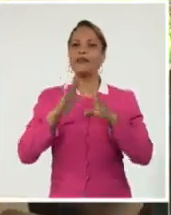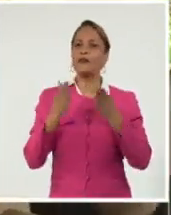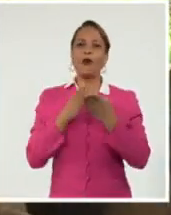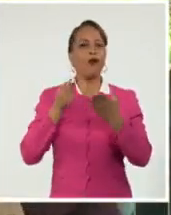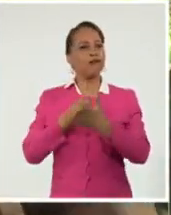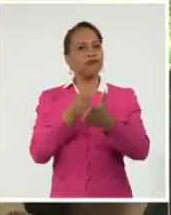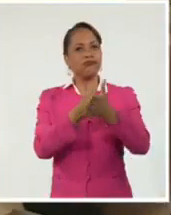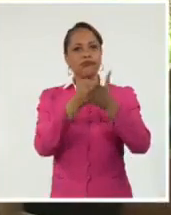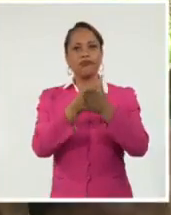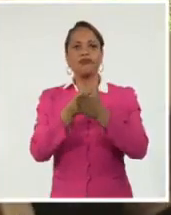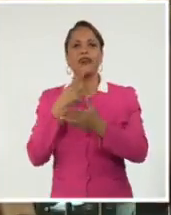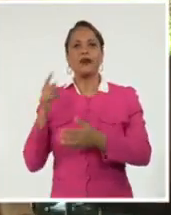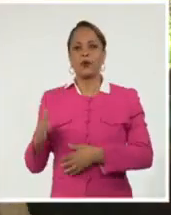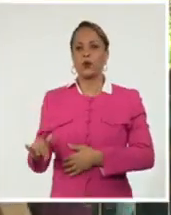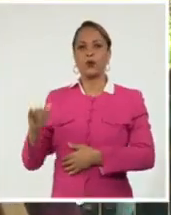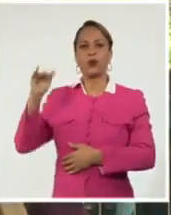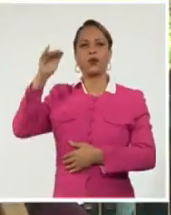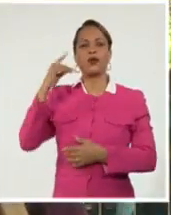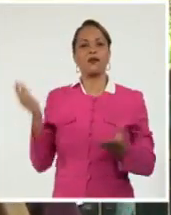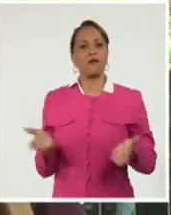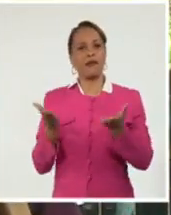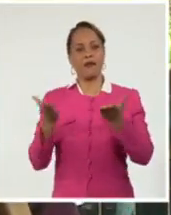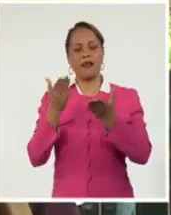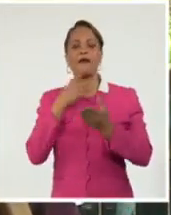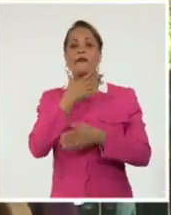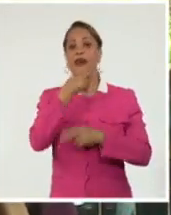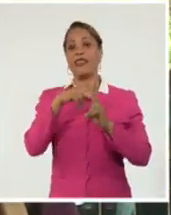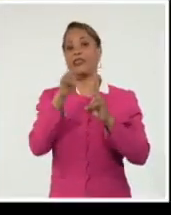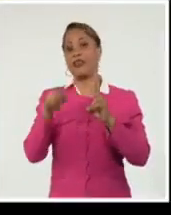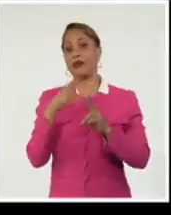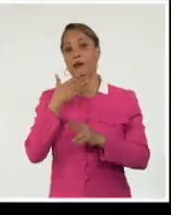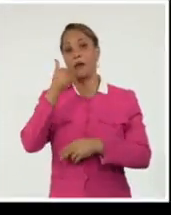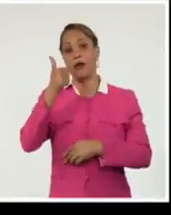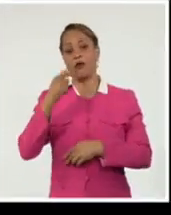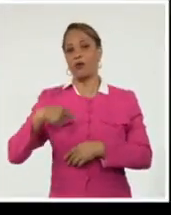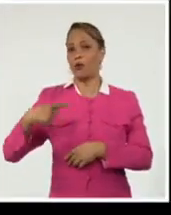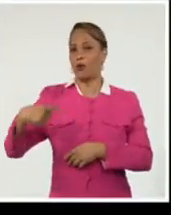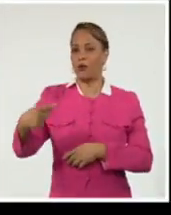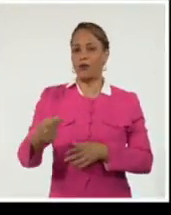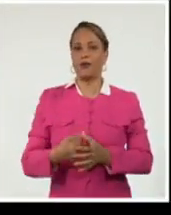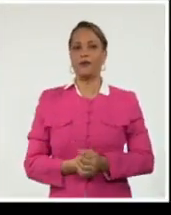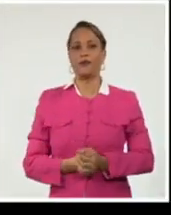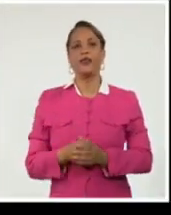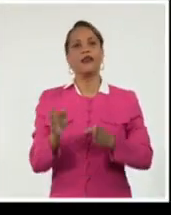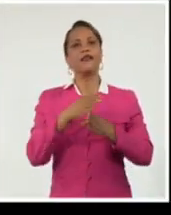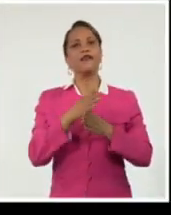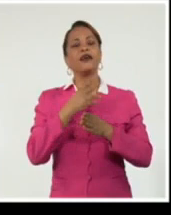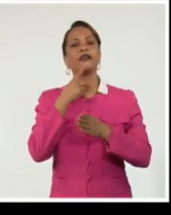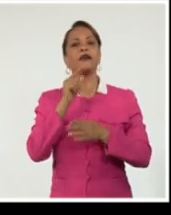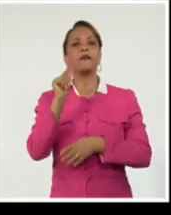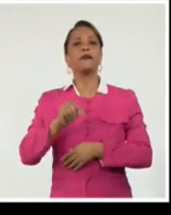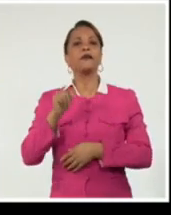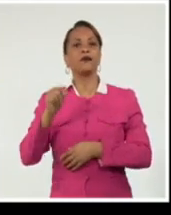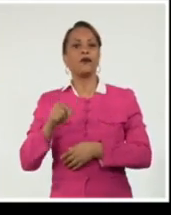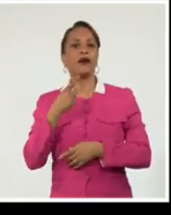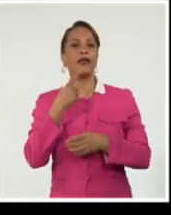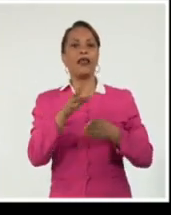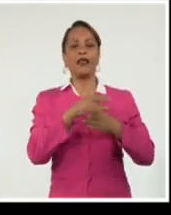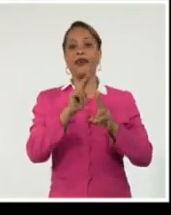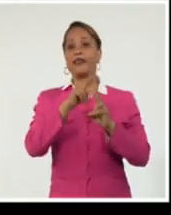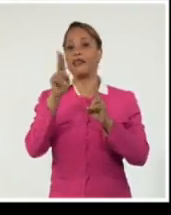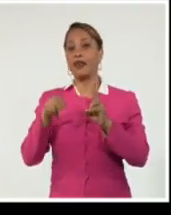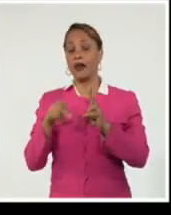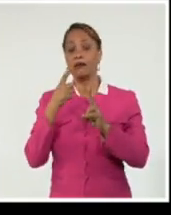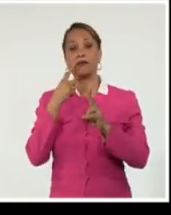adelante gente, formando gente, para que cada día nuestro teatro sea mejor. Es lo que yo quiero. Múltiples personajes de la escena cubana y otros medios llevan el sello